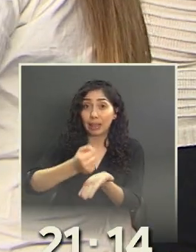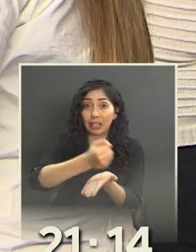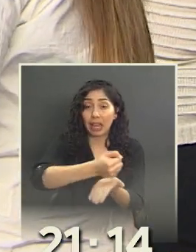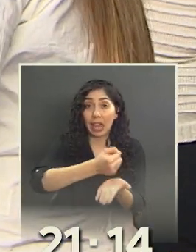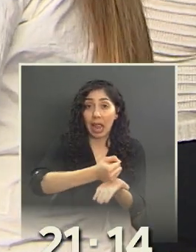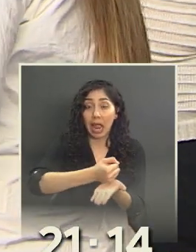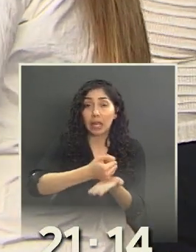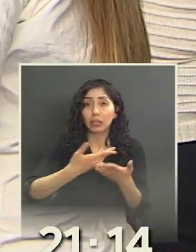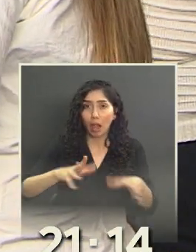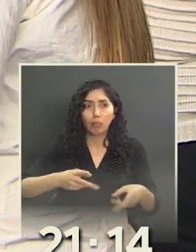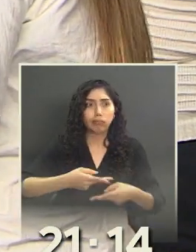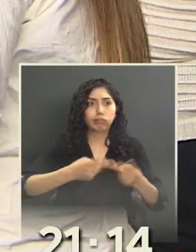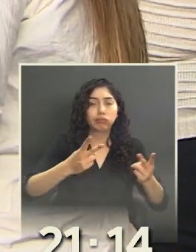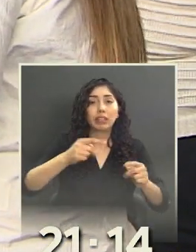al próximo año.